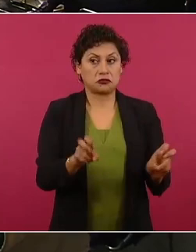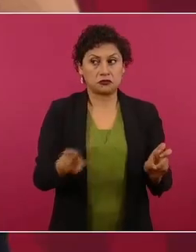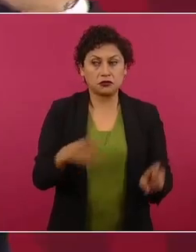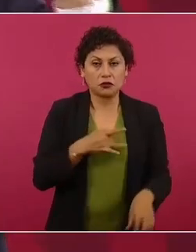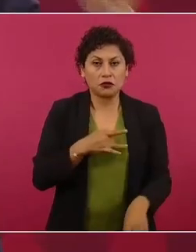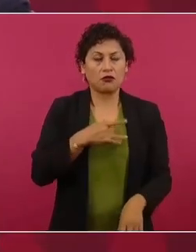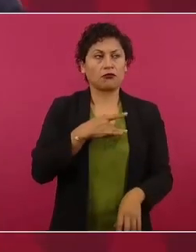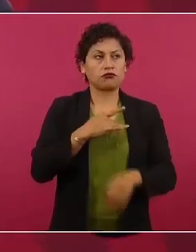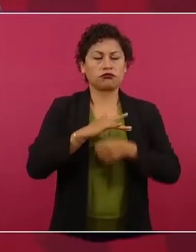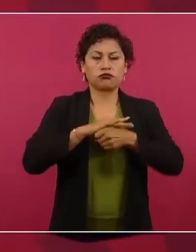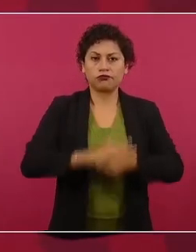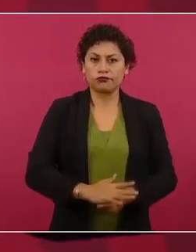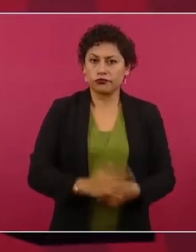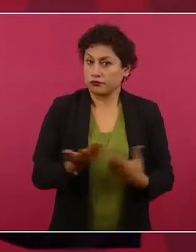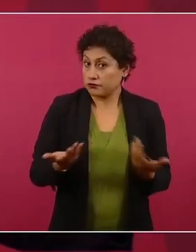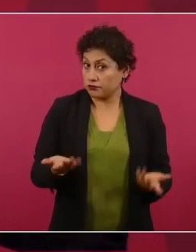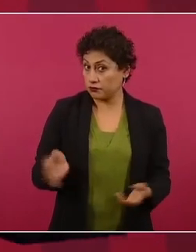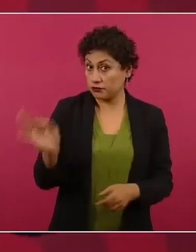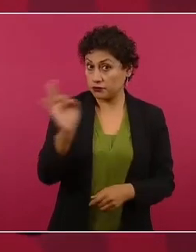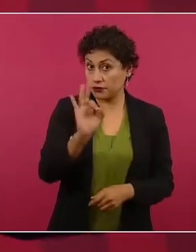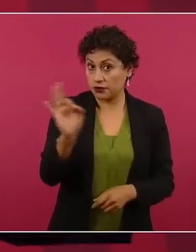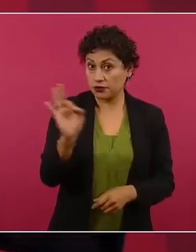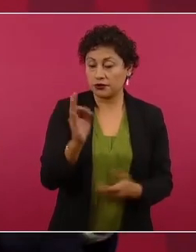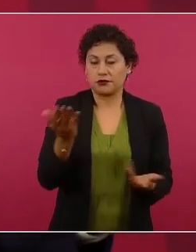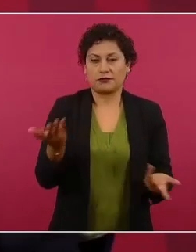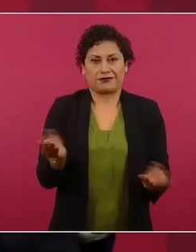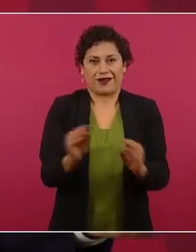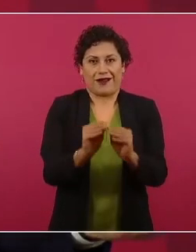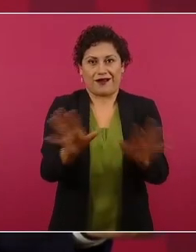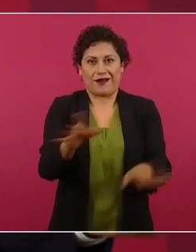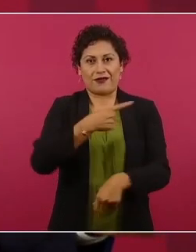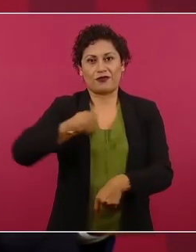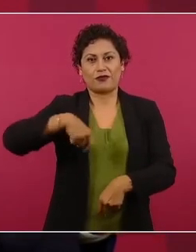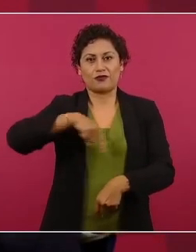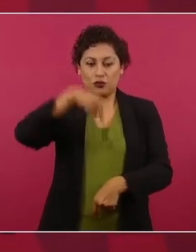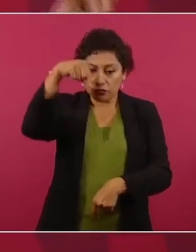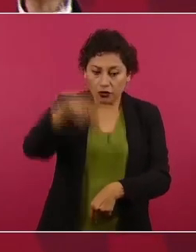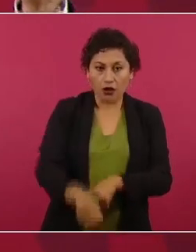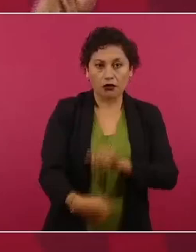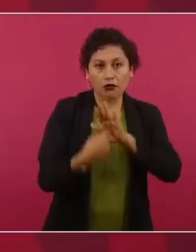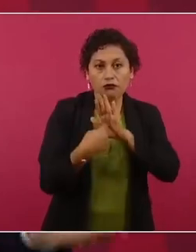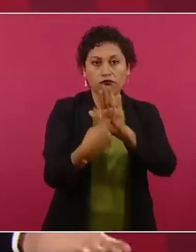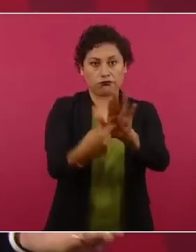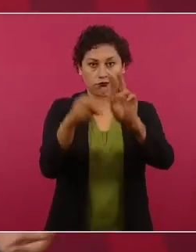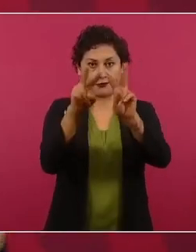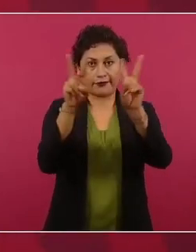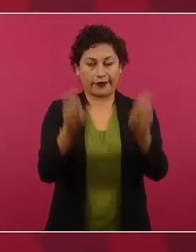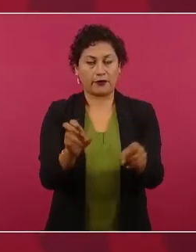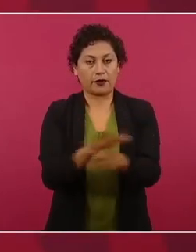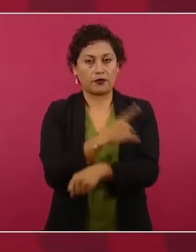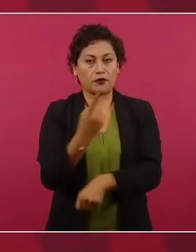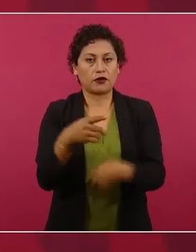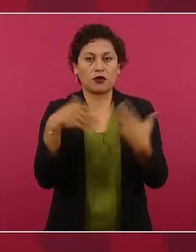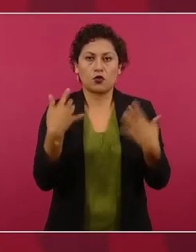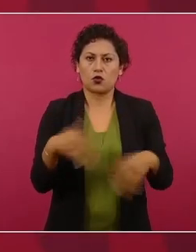Sí, porque cómo no vamos a tratar el asunto, si es delicadísimo.